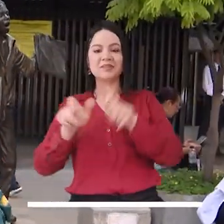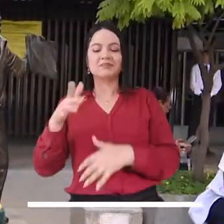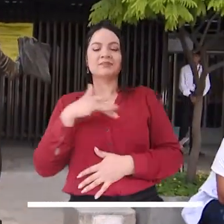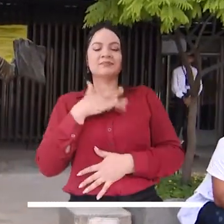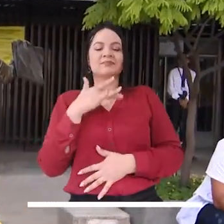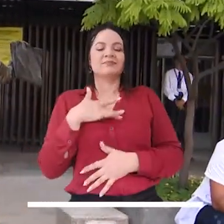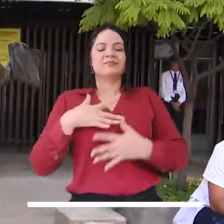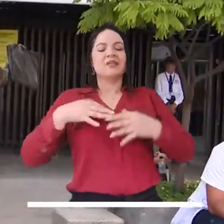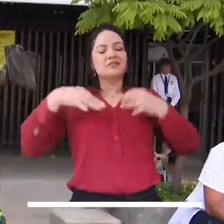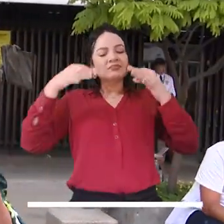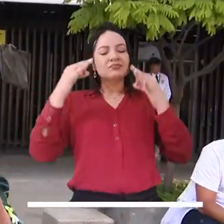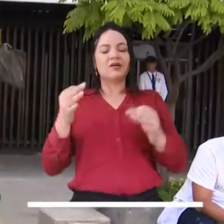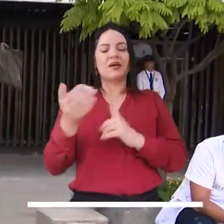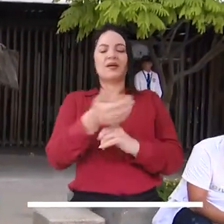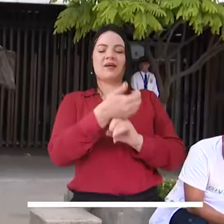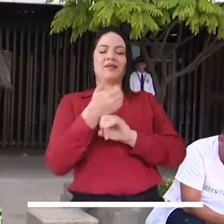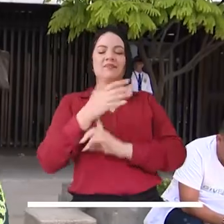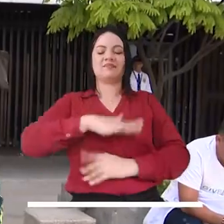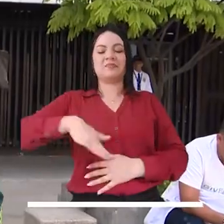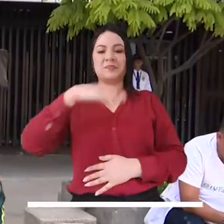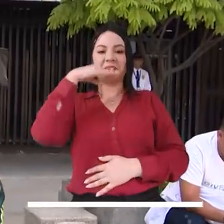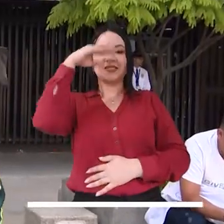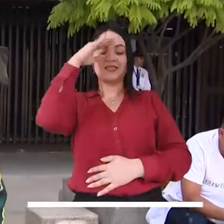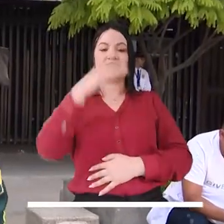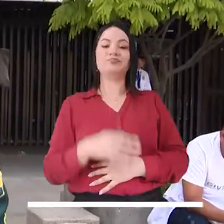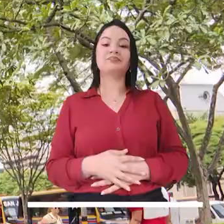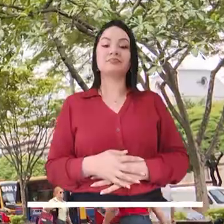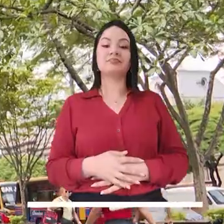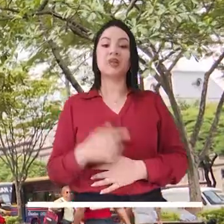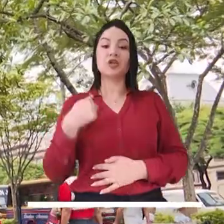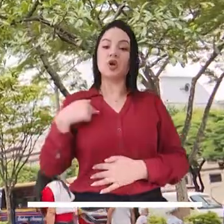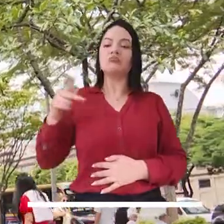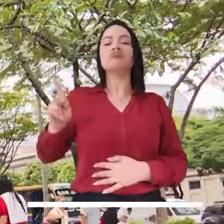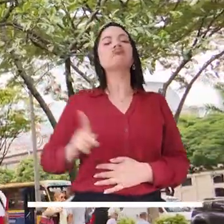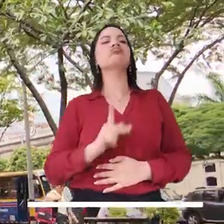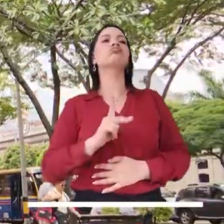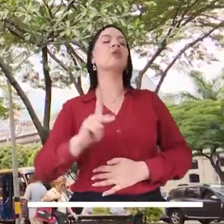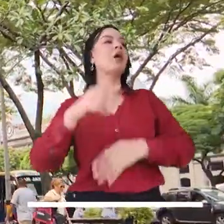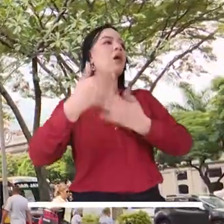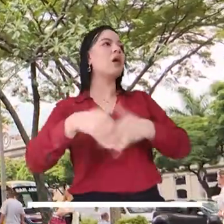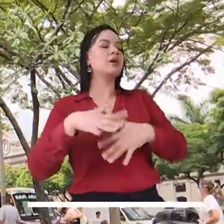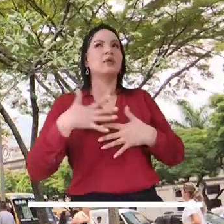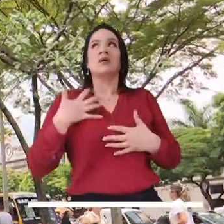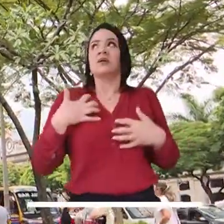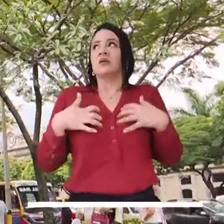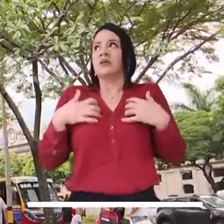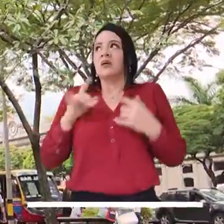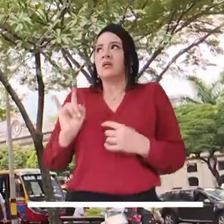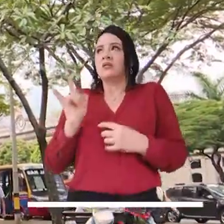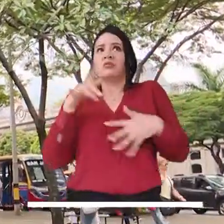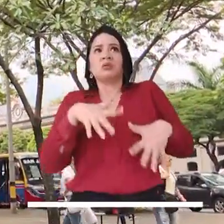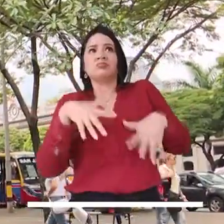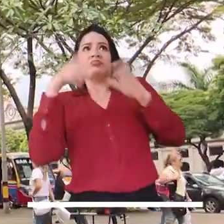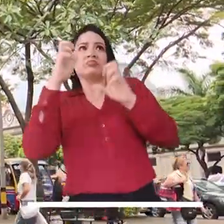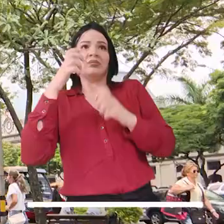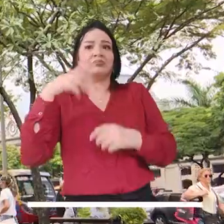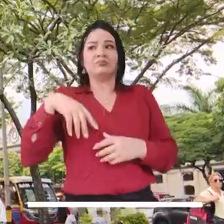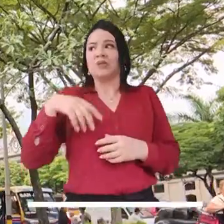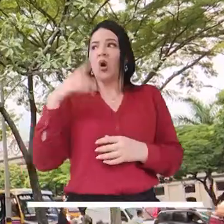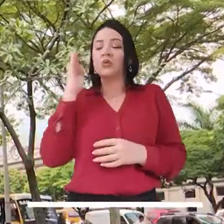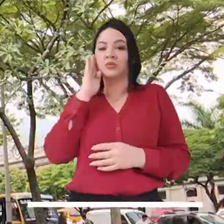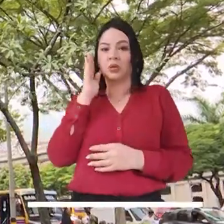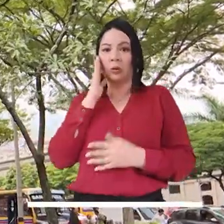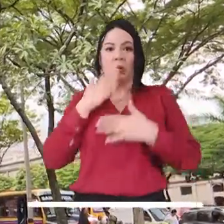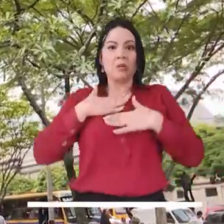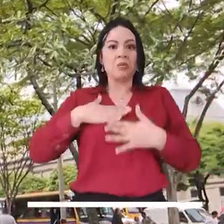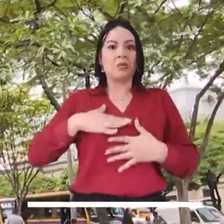ciudadanos puedan sentirse seguros en la ciudad de Medellín. Salir a la calle tranquilos, relajados, sin que nos den miedo de que nos vayan